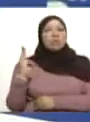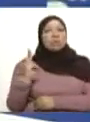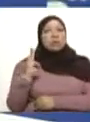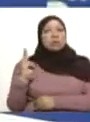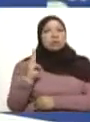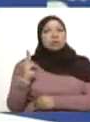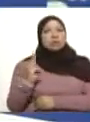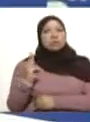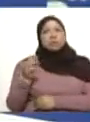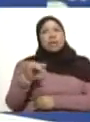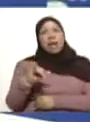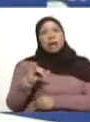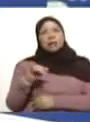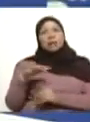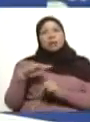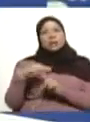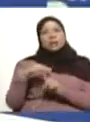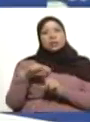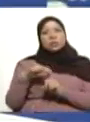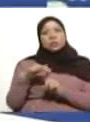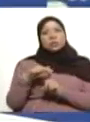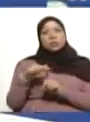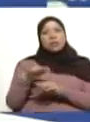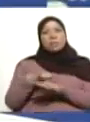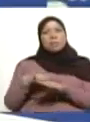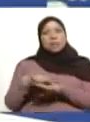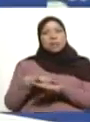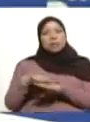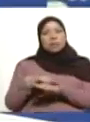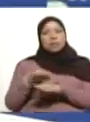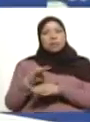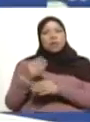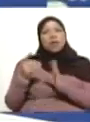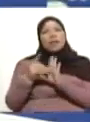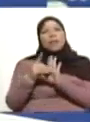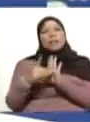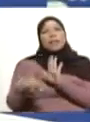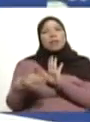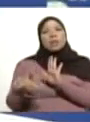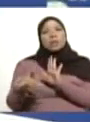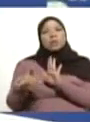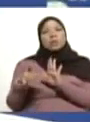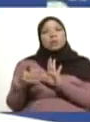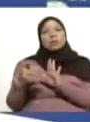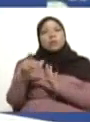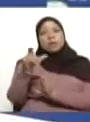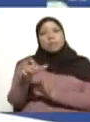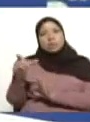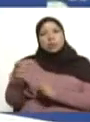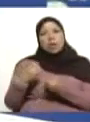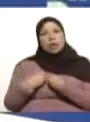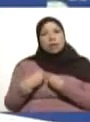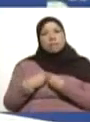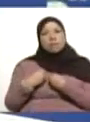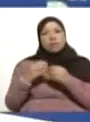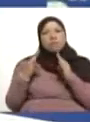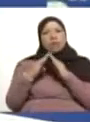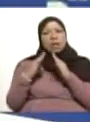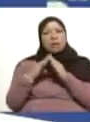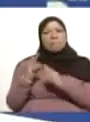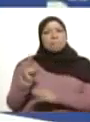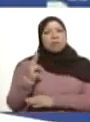Qué es lo que está pasando y qué medida tomó el ministerio para preservar los derechos de los vecinos y las vecinas. Adelante, Lorca.